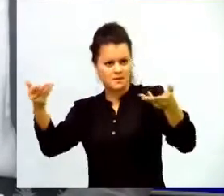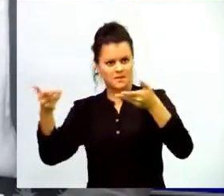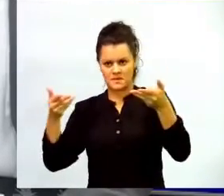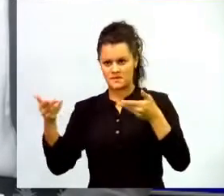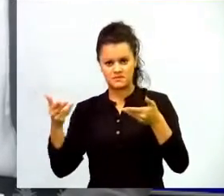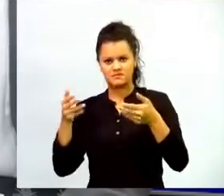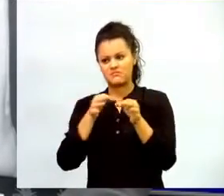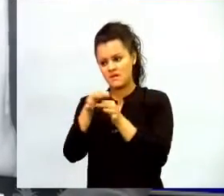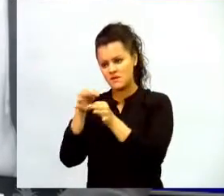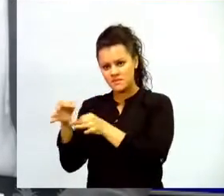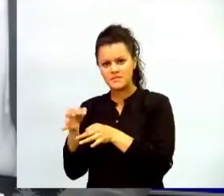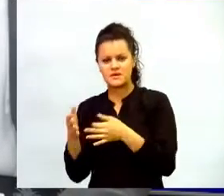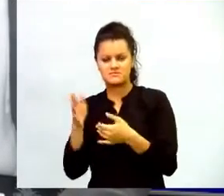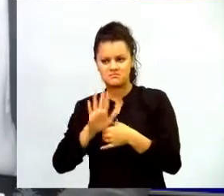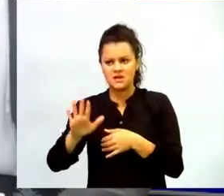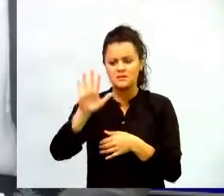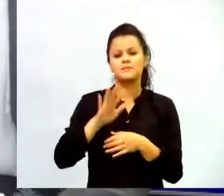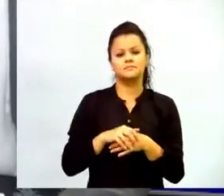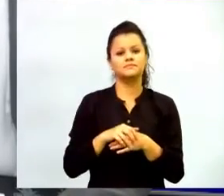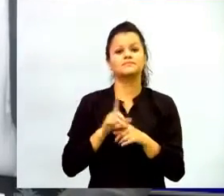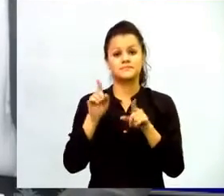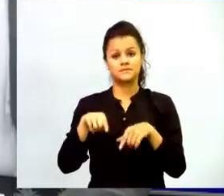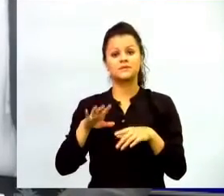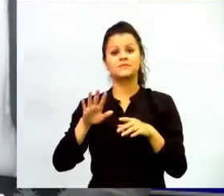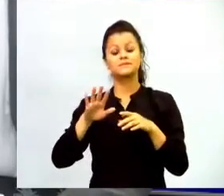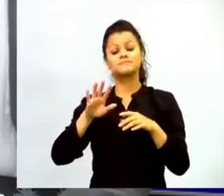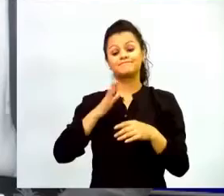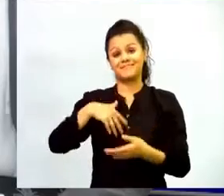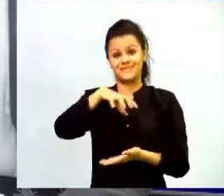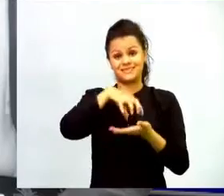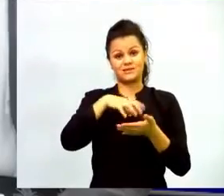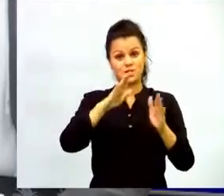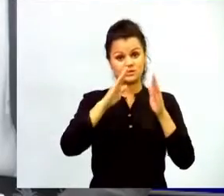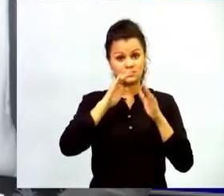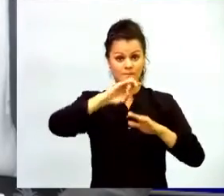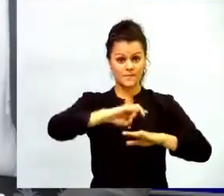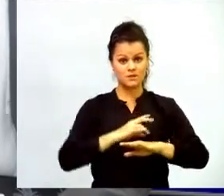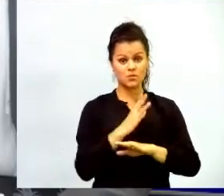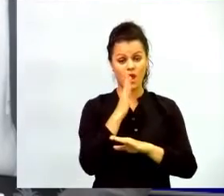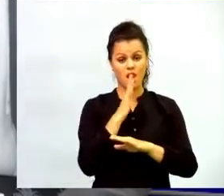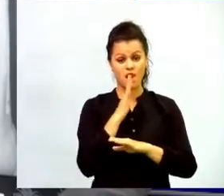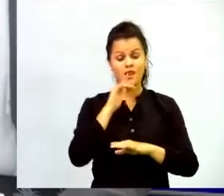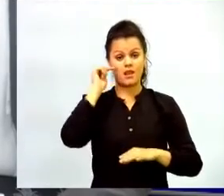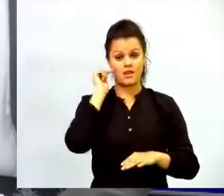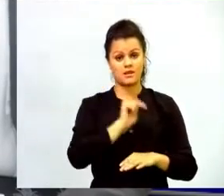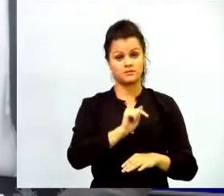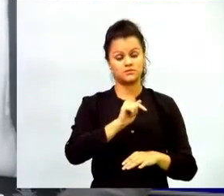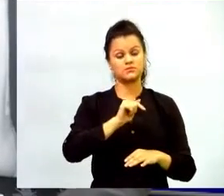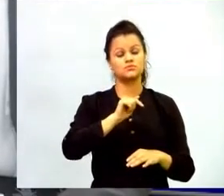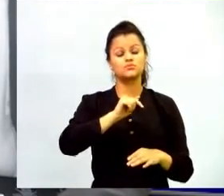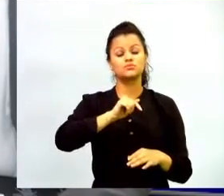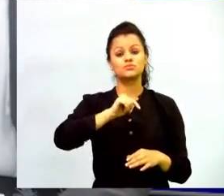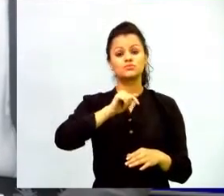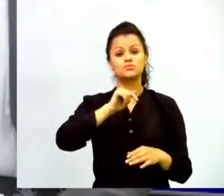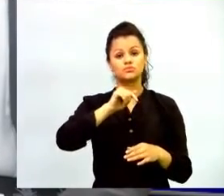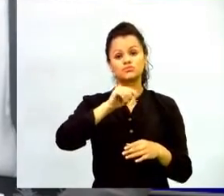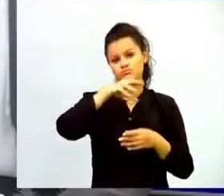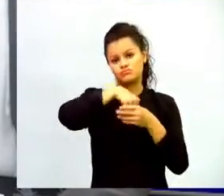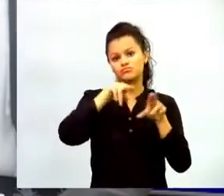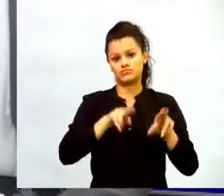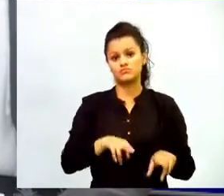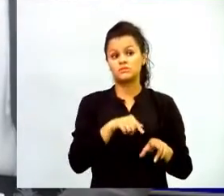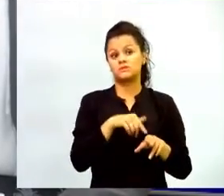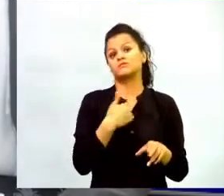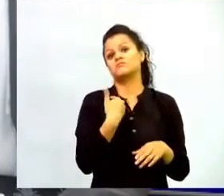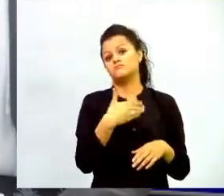significativa por el alcance que tiene con los docentes es el Centro de Atención Virtual, que es un centro a través del cual los docentes